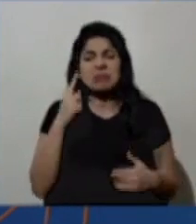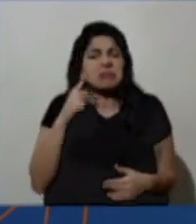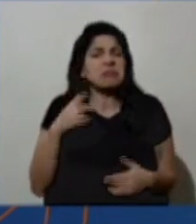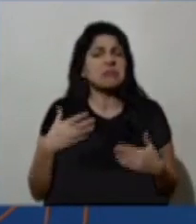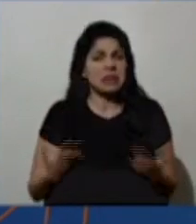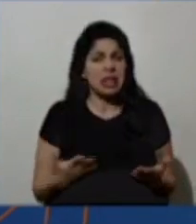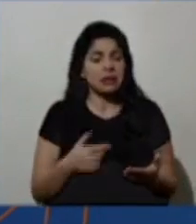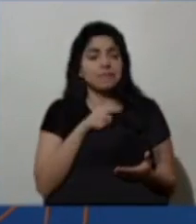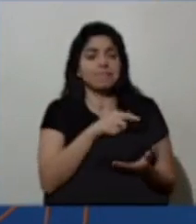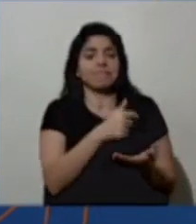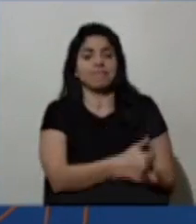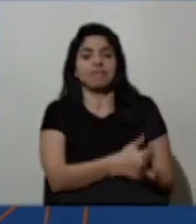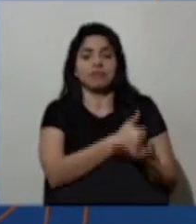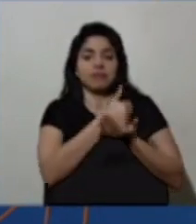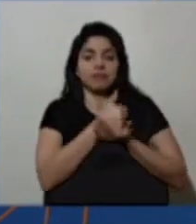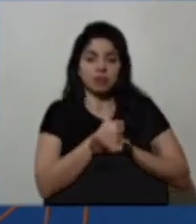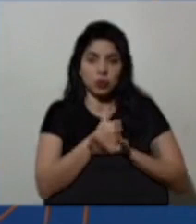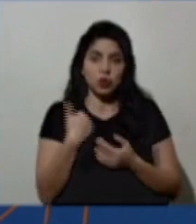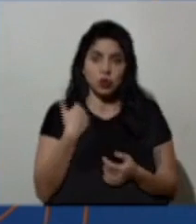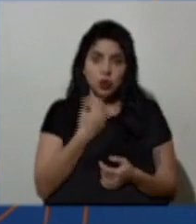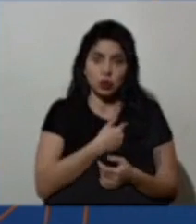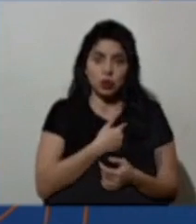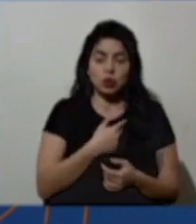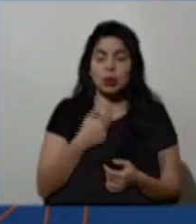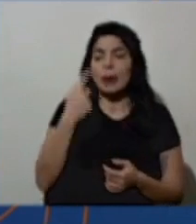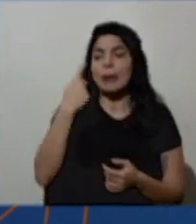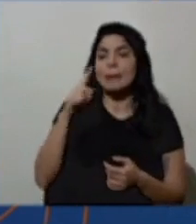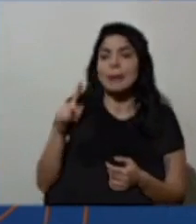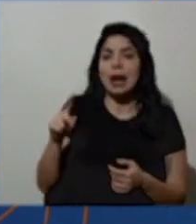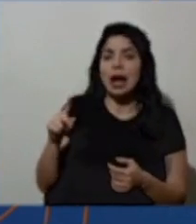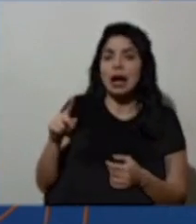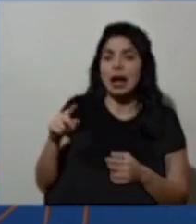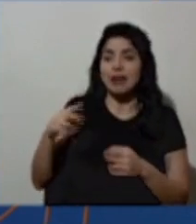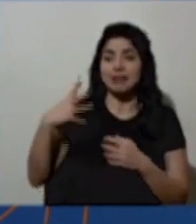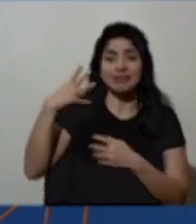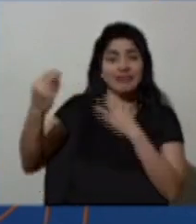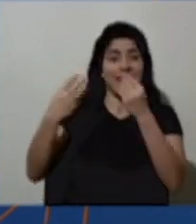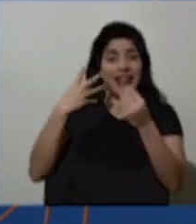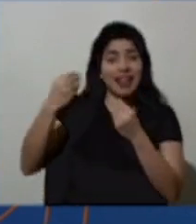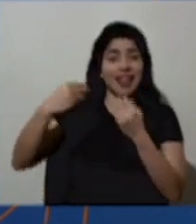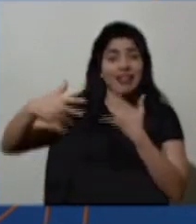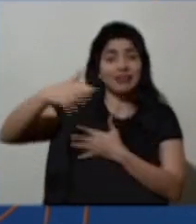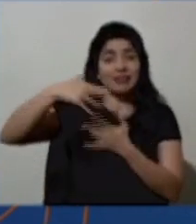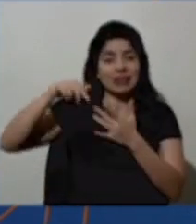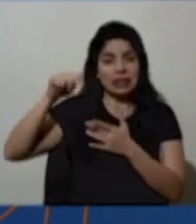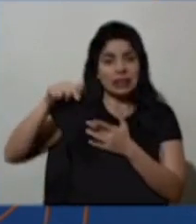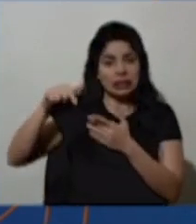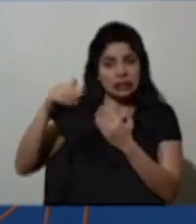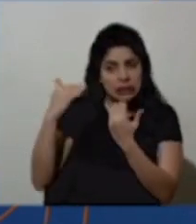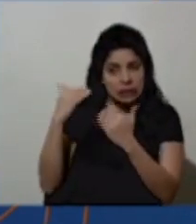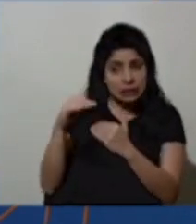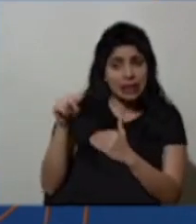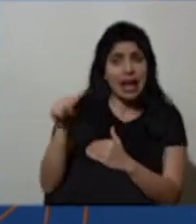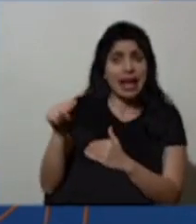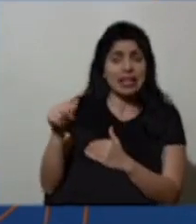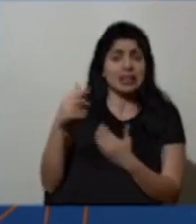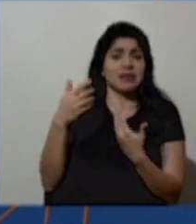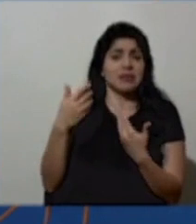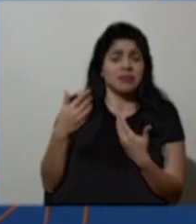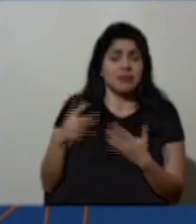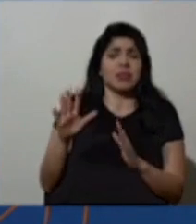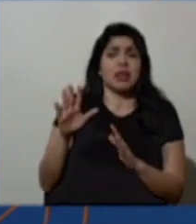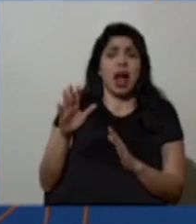tratar de incidir en términos de movilidad como una de las medidas que hemos